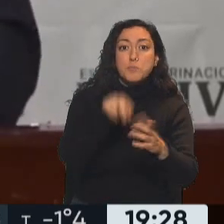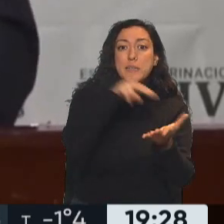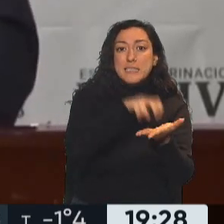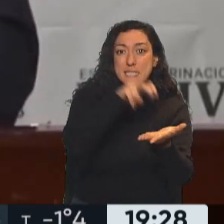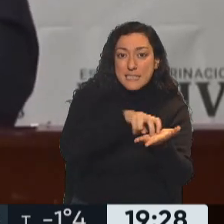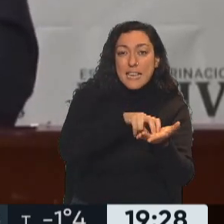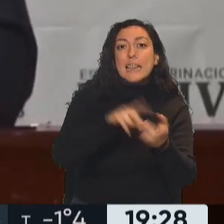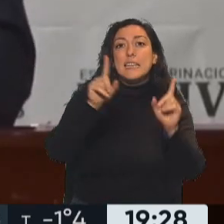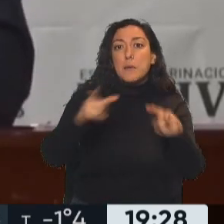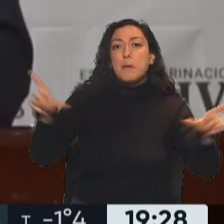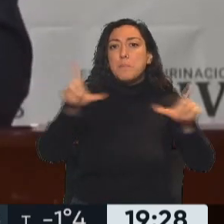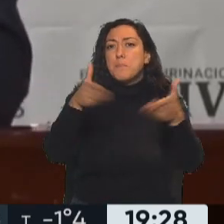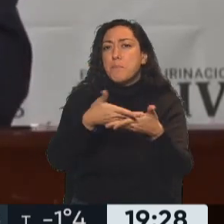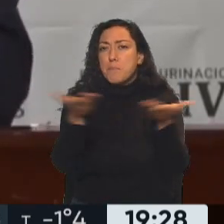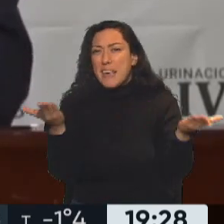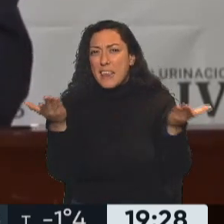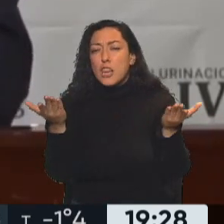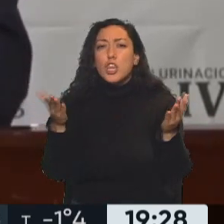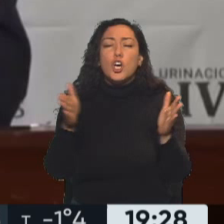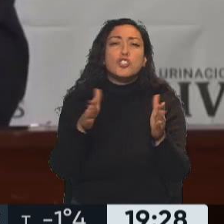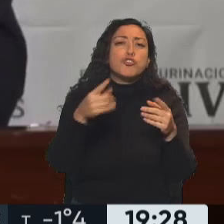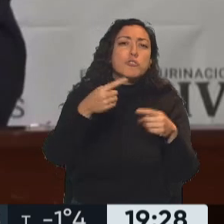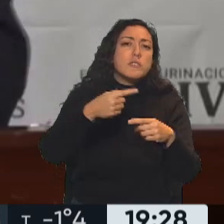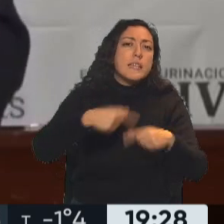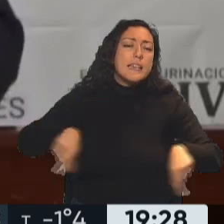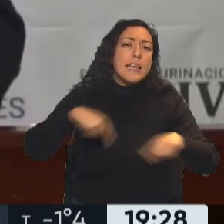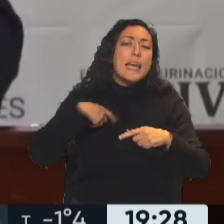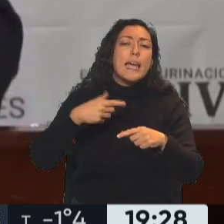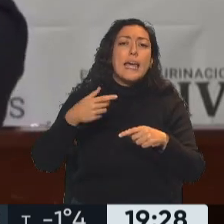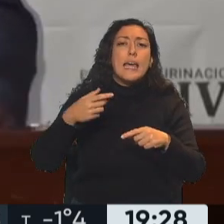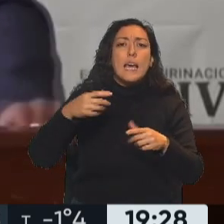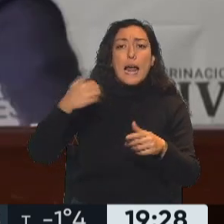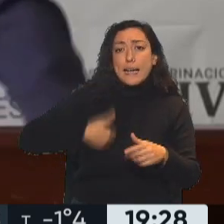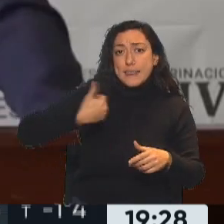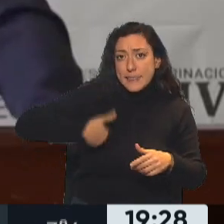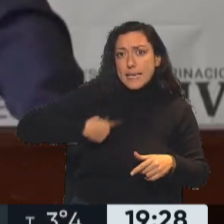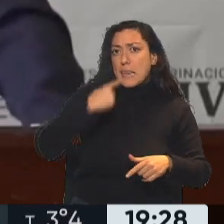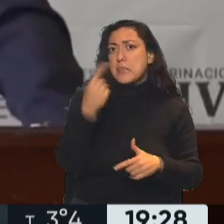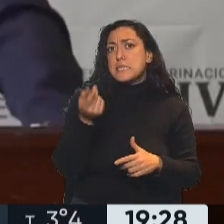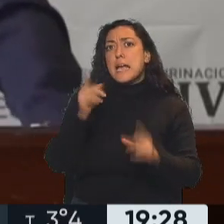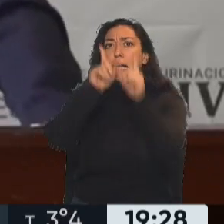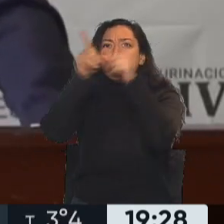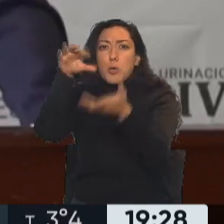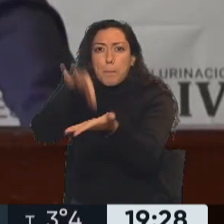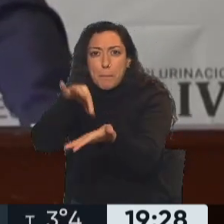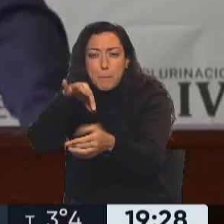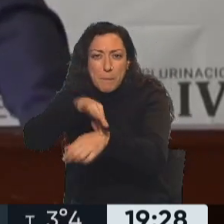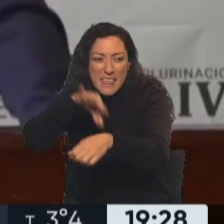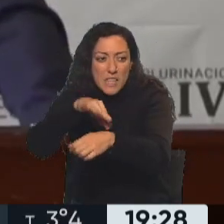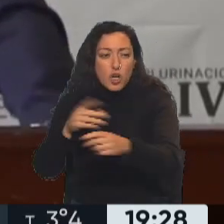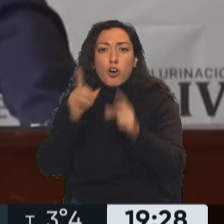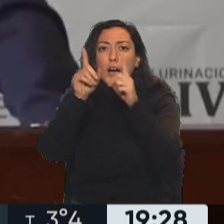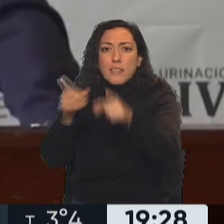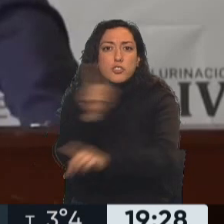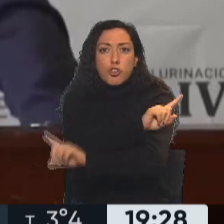comunicación en Argentina han afirmado que le negaron la atención médica. Aquí, desde el gobierno del Estado Plurinacional